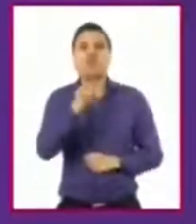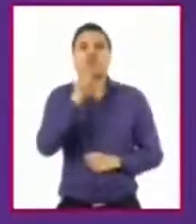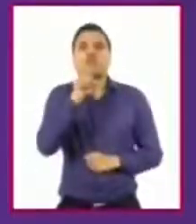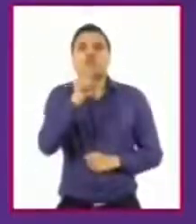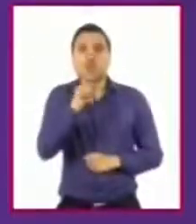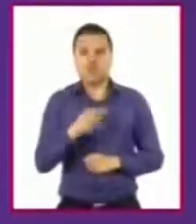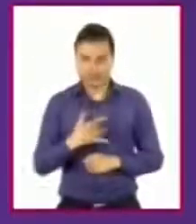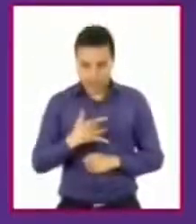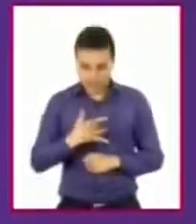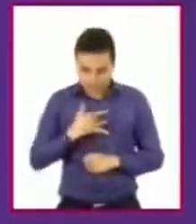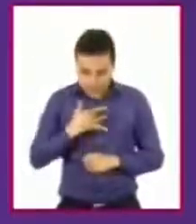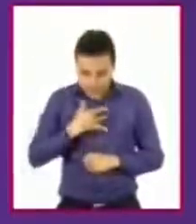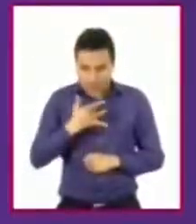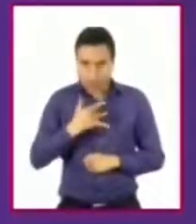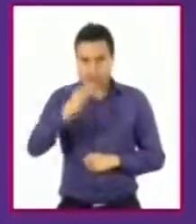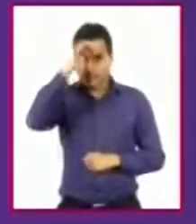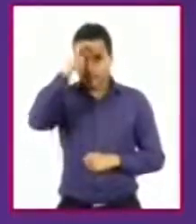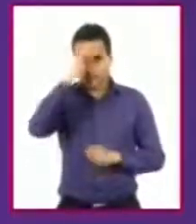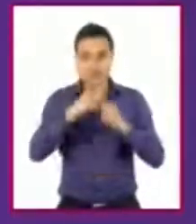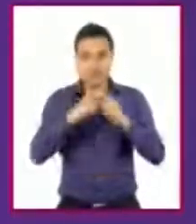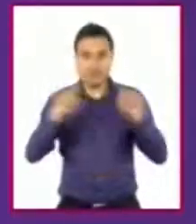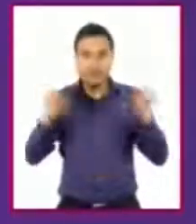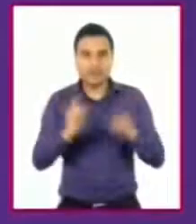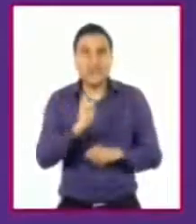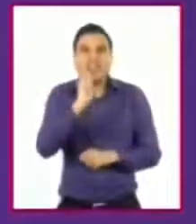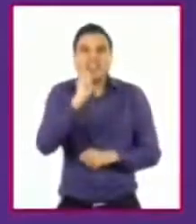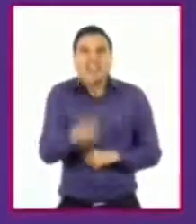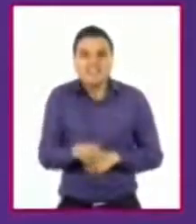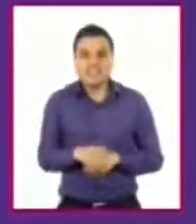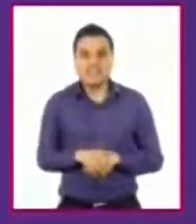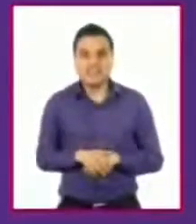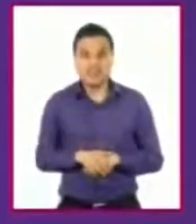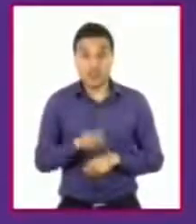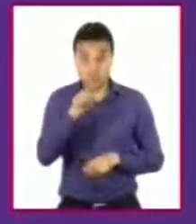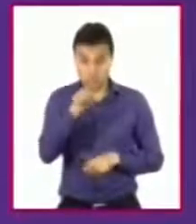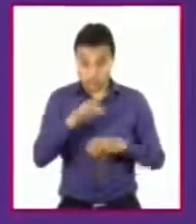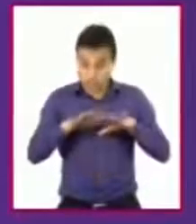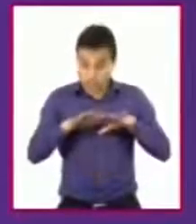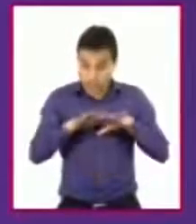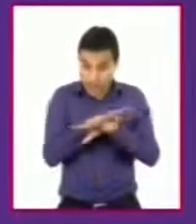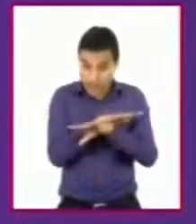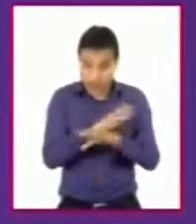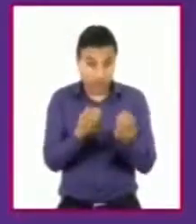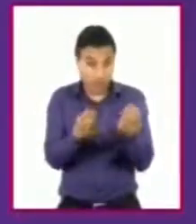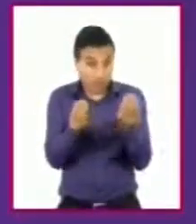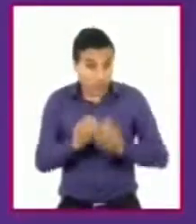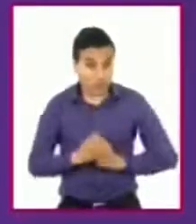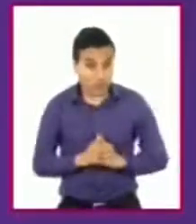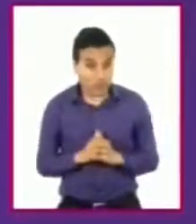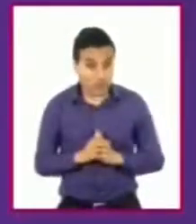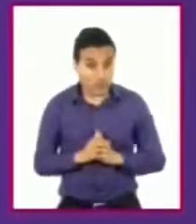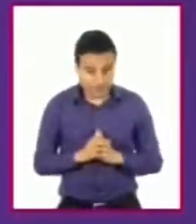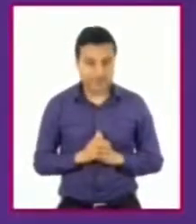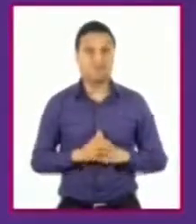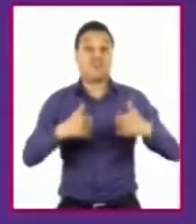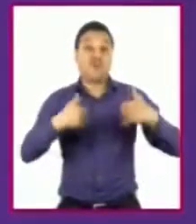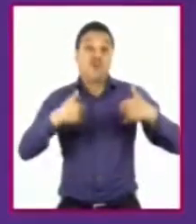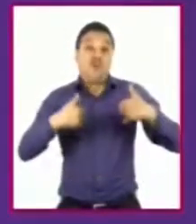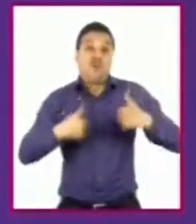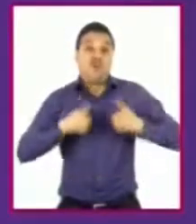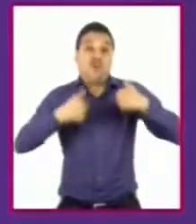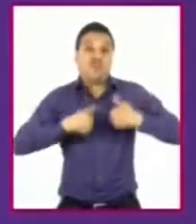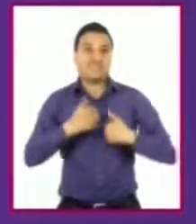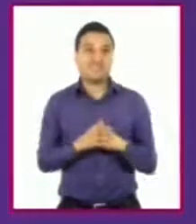sentimientos o en tu forma de pensar? ¿Crees que has cambiado mucho? Durante la adolescencia tenemos